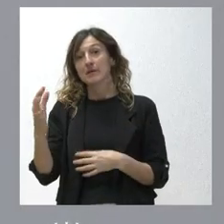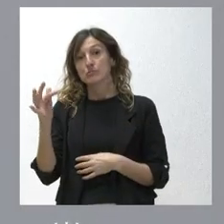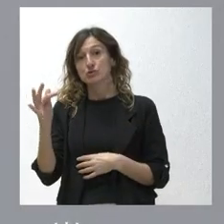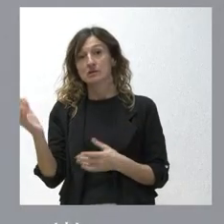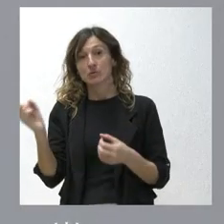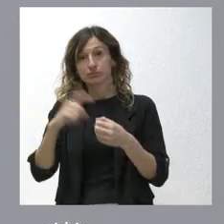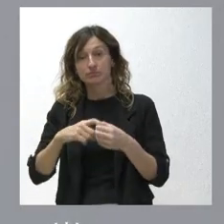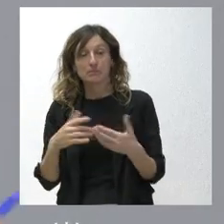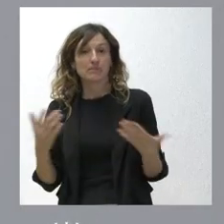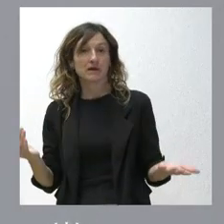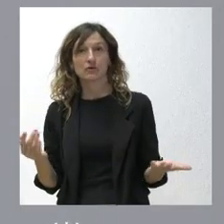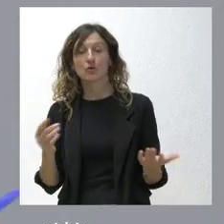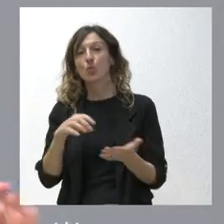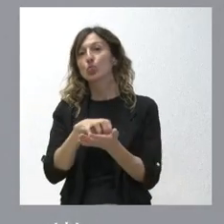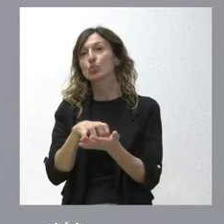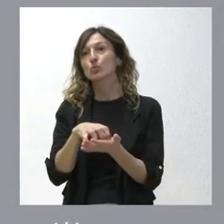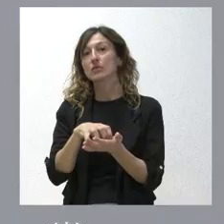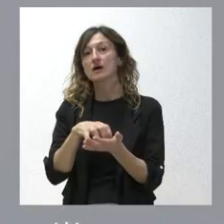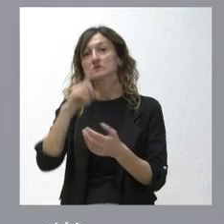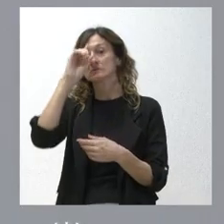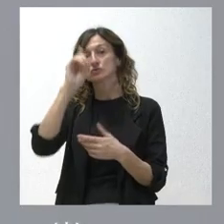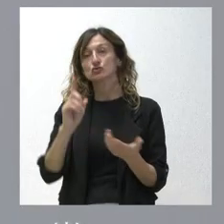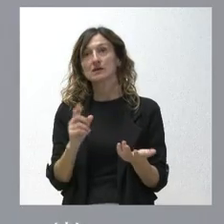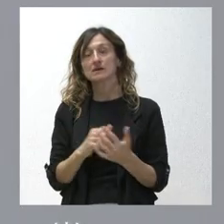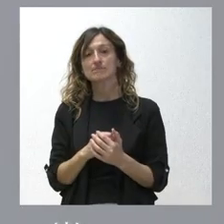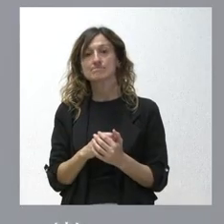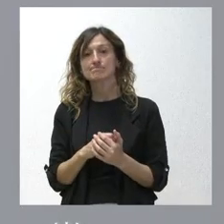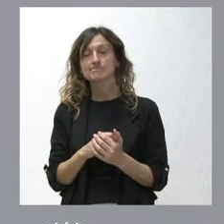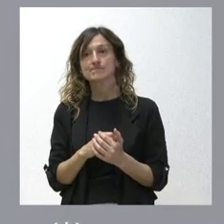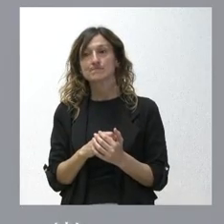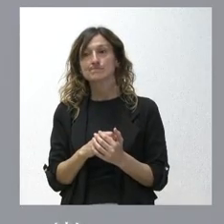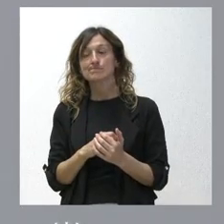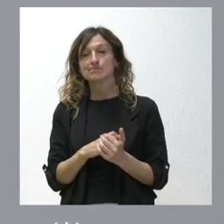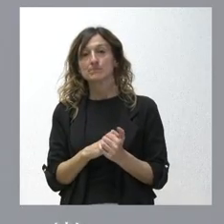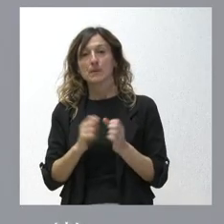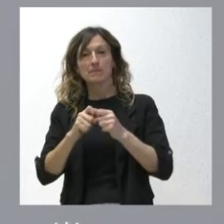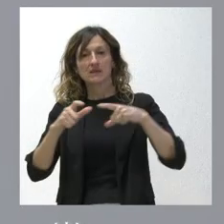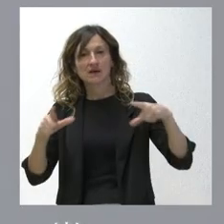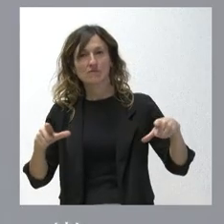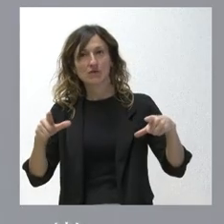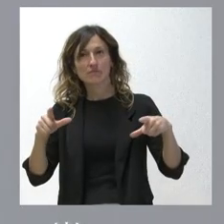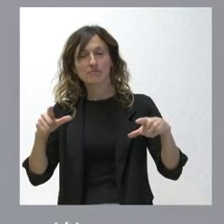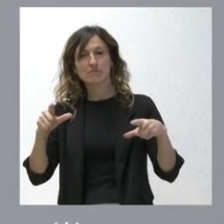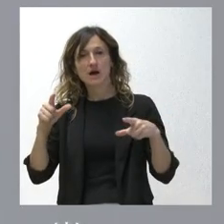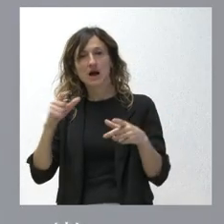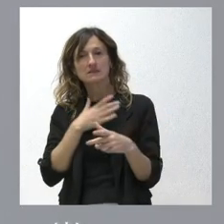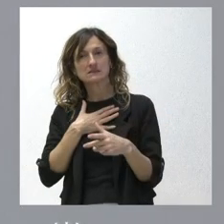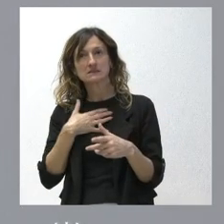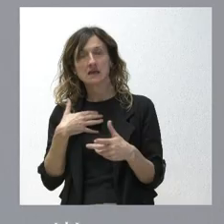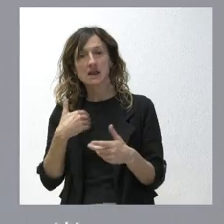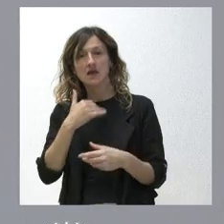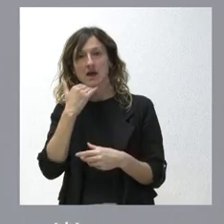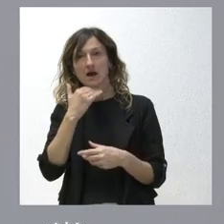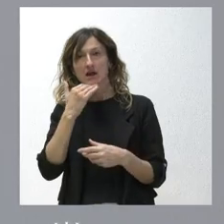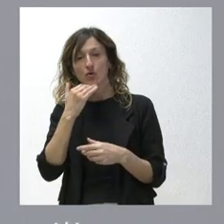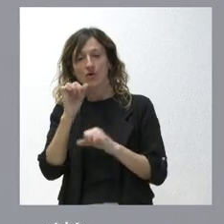estado y esto plantea una duda que es que no sabemos si lo que pretende esta plataforma es algo relacionado con